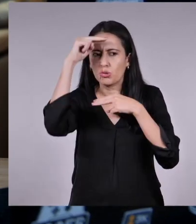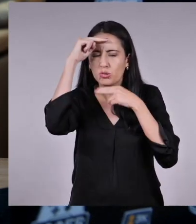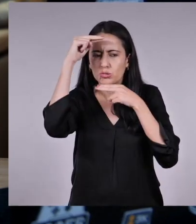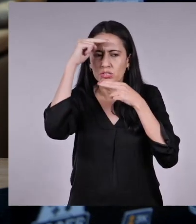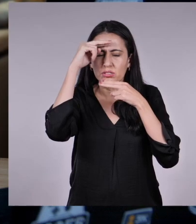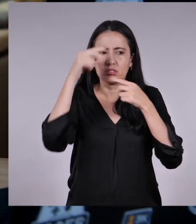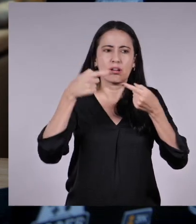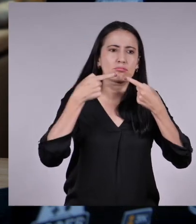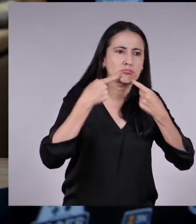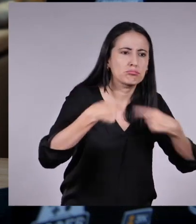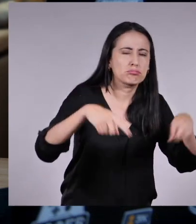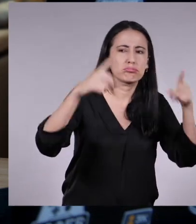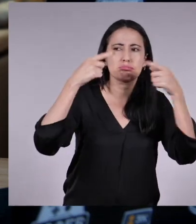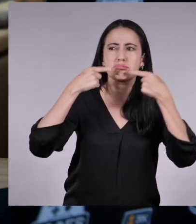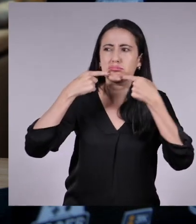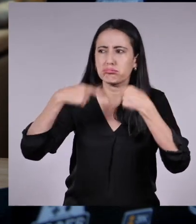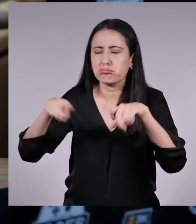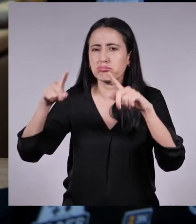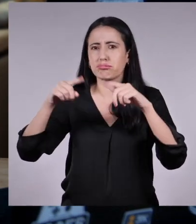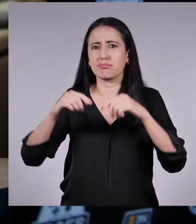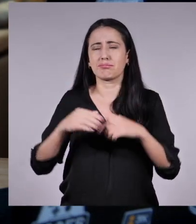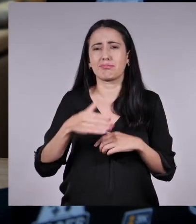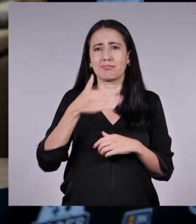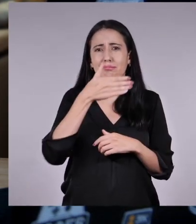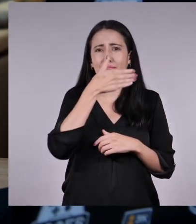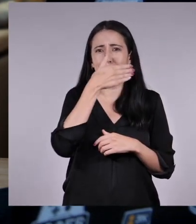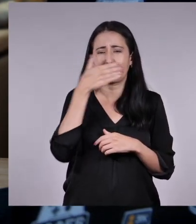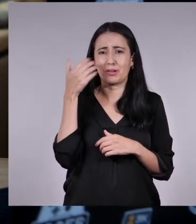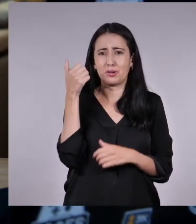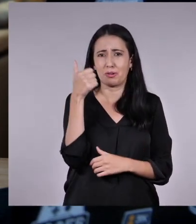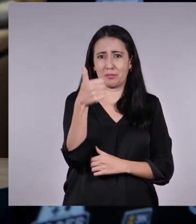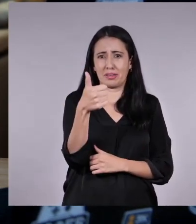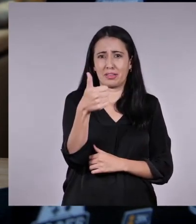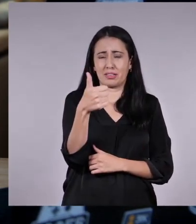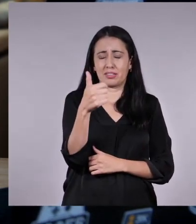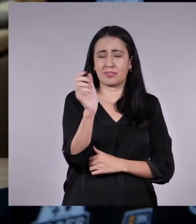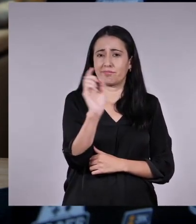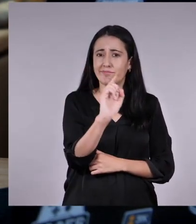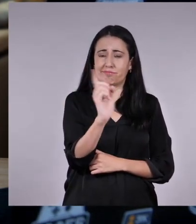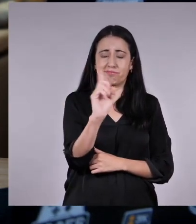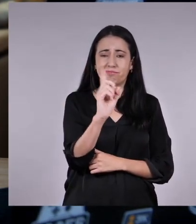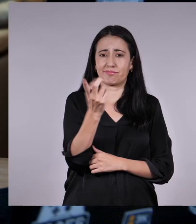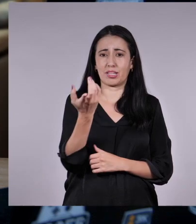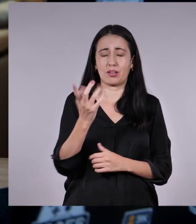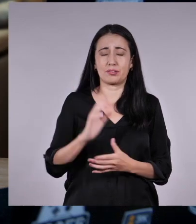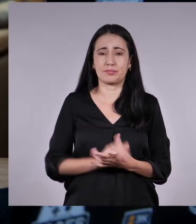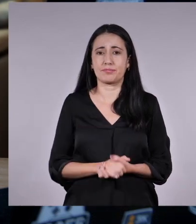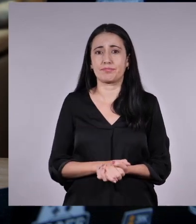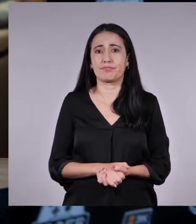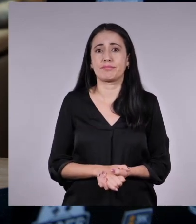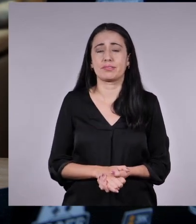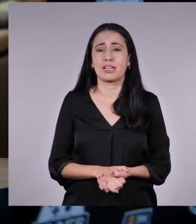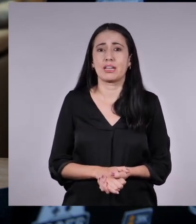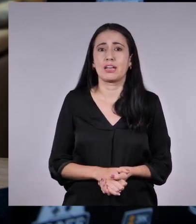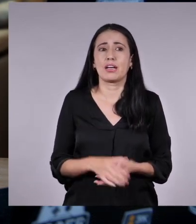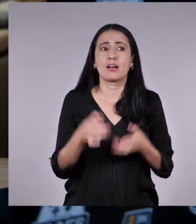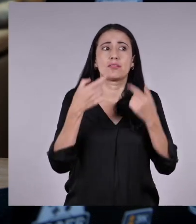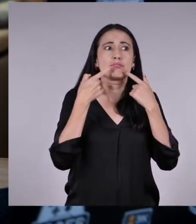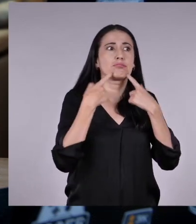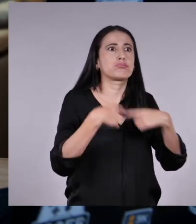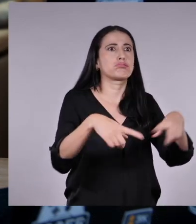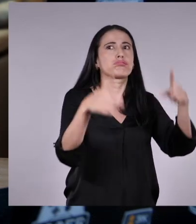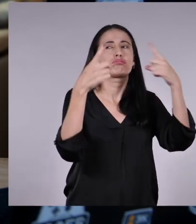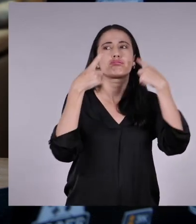esta campaña crezca no ha sido lo mejor para mí. A la final, no está siendo tan viral, ¿saben?